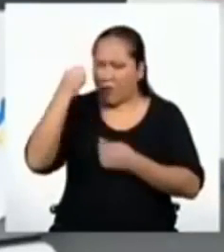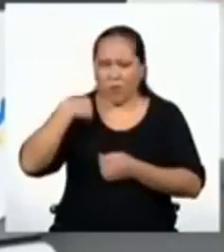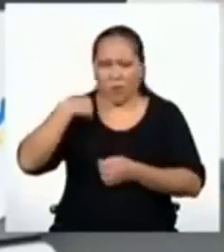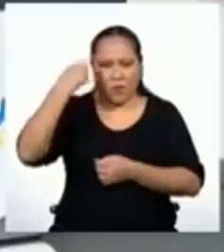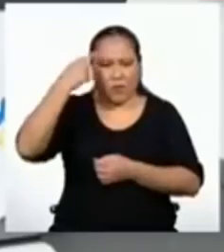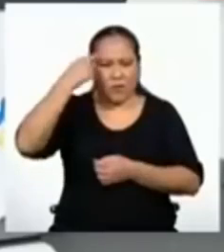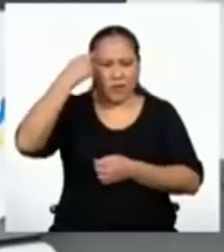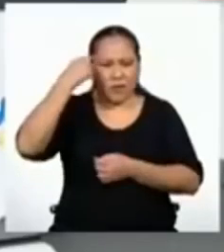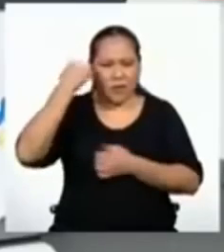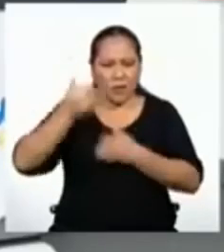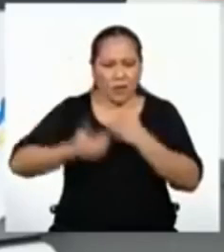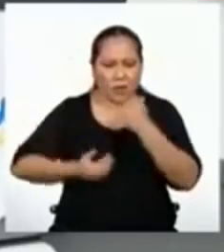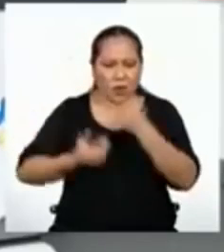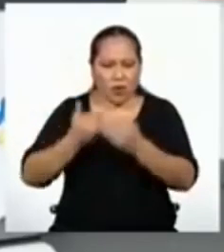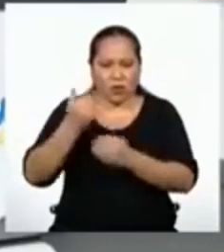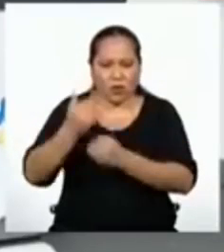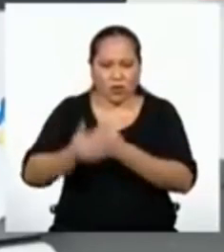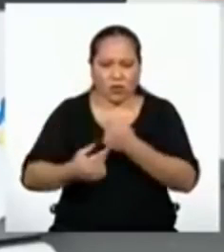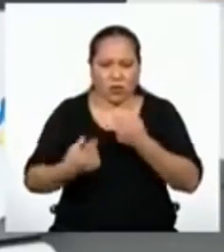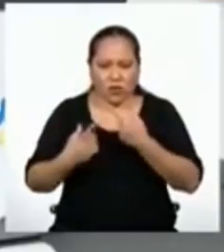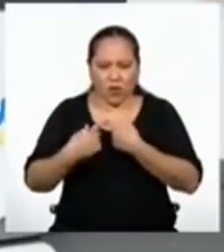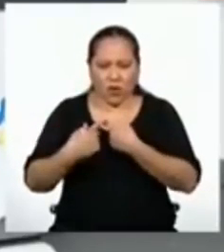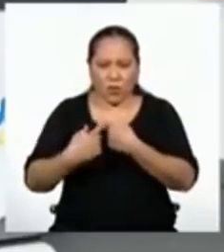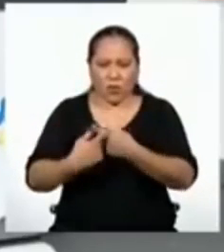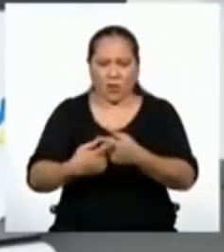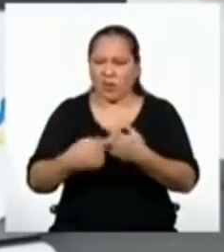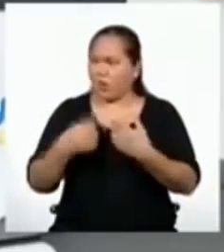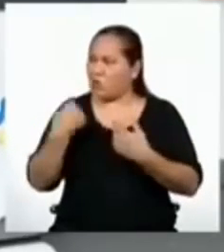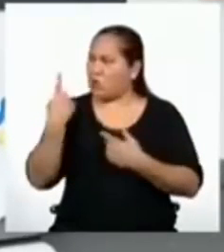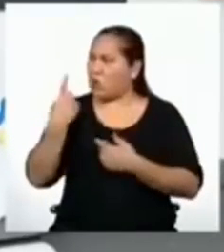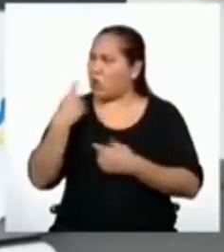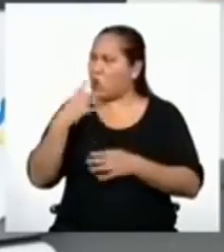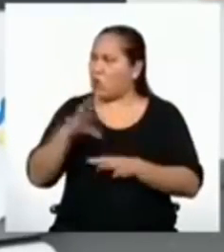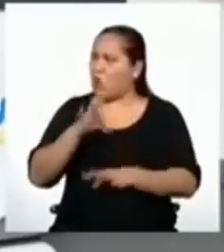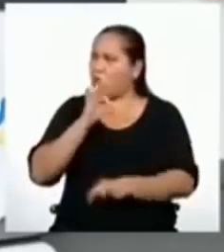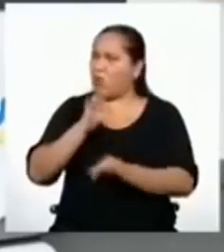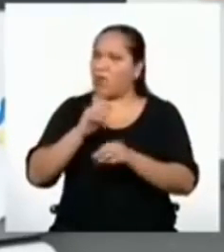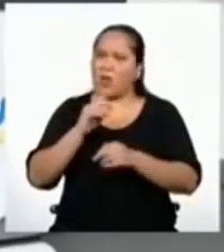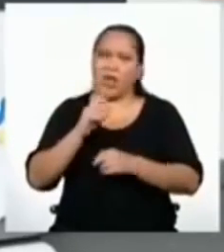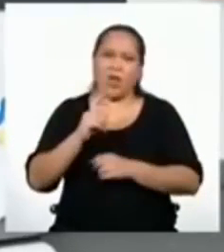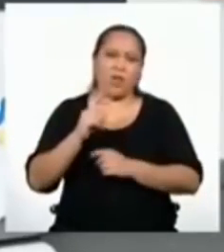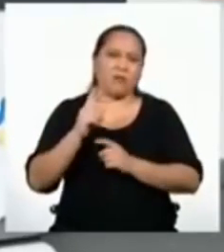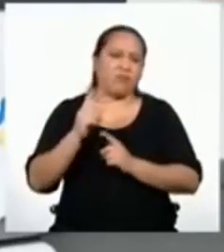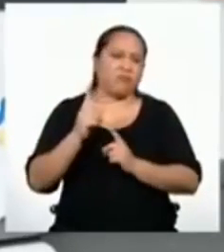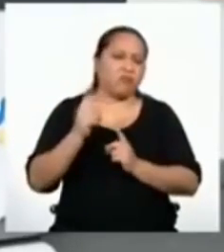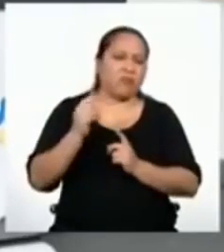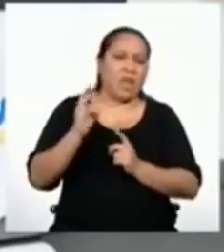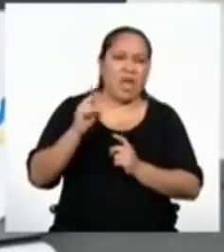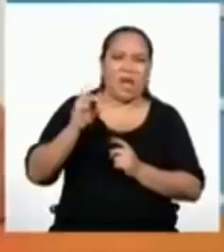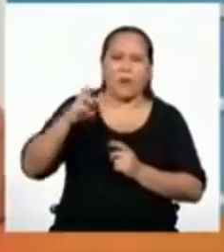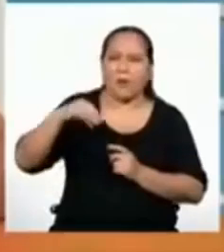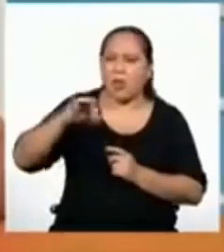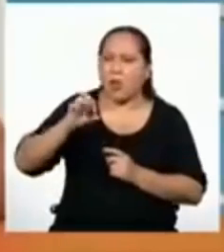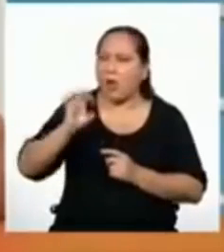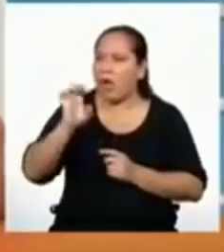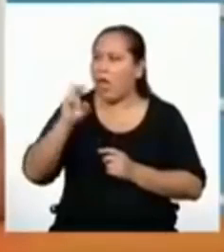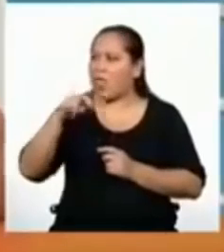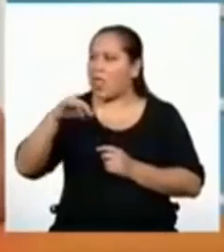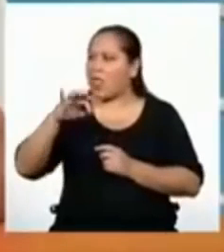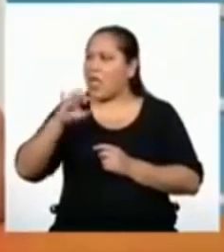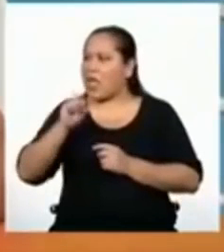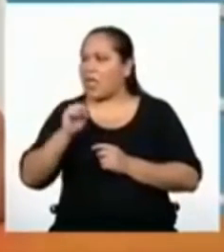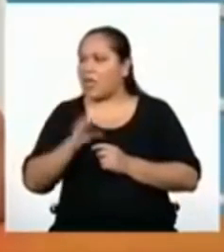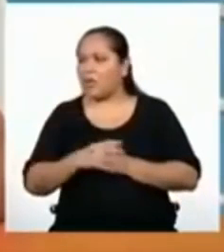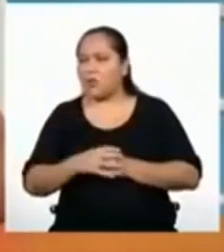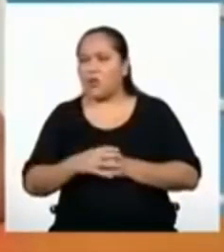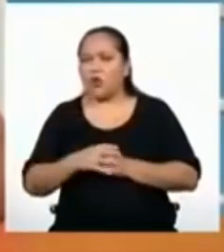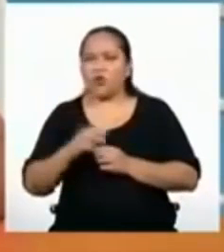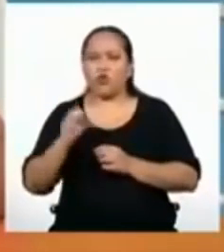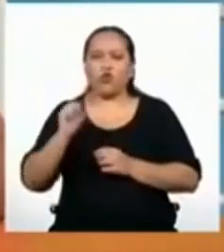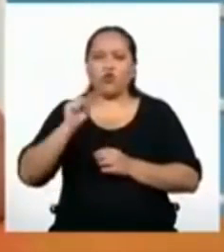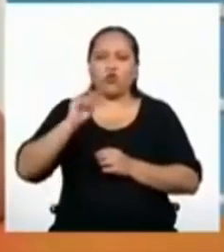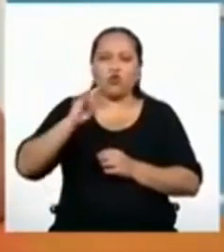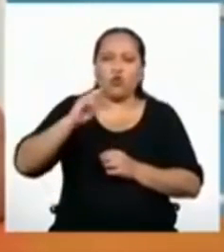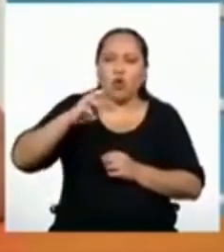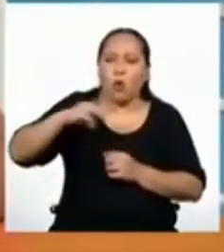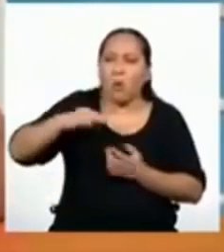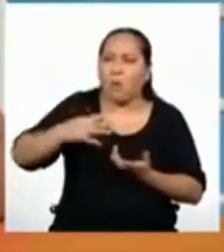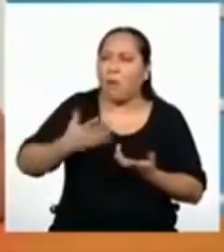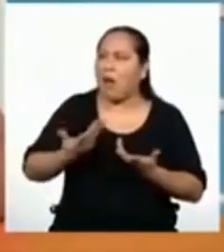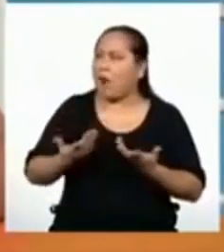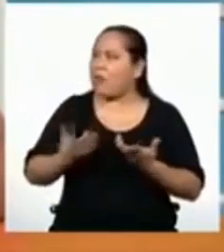progresiones geométricas solo se trataban de hallar el término enésimo y la suma de términos. Esas operaciones son